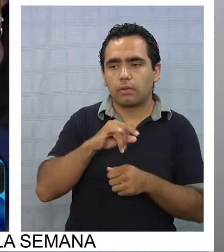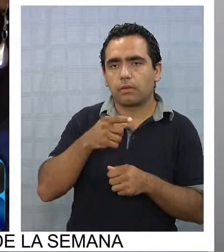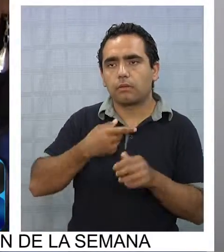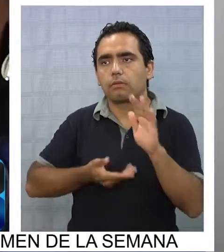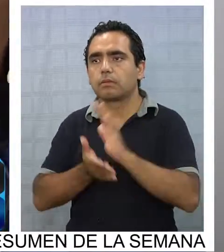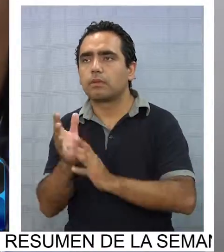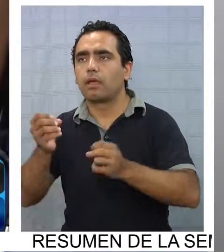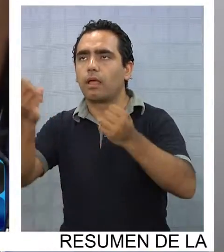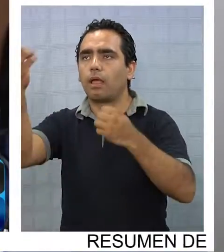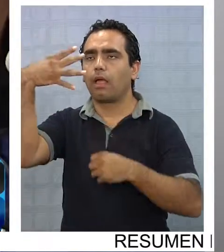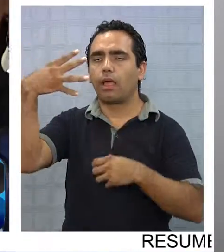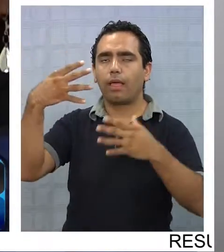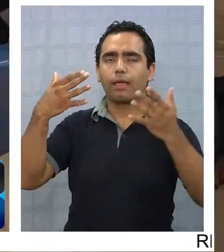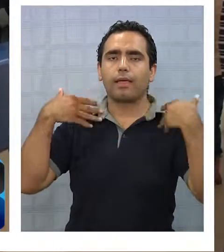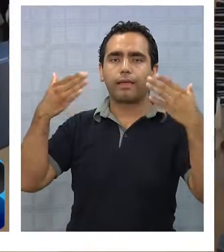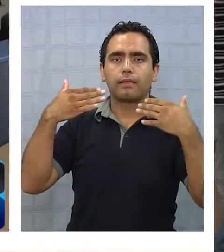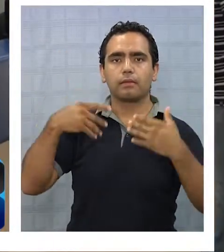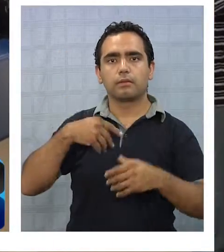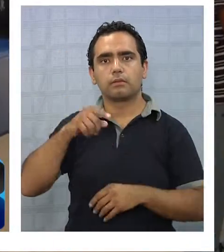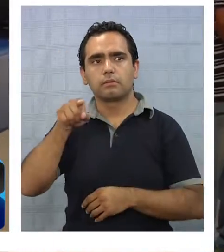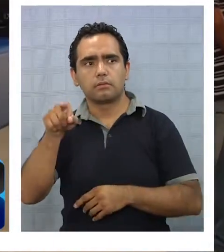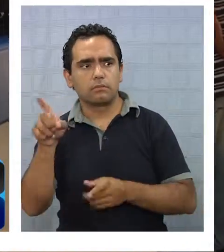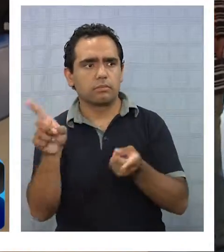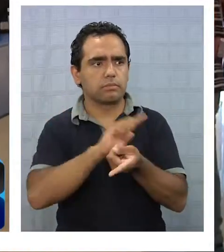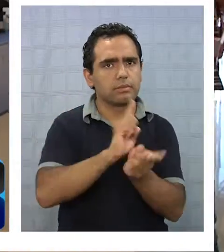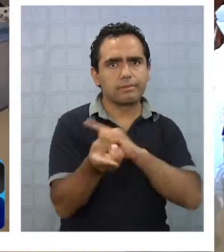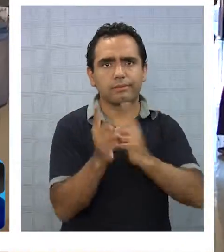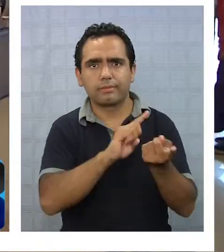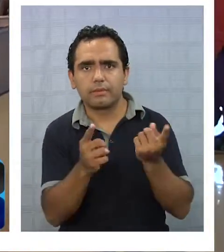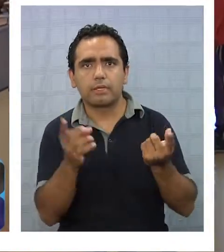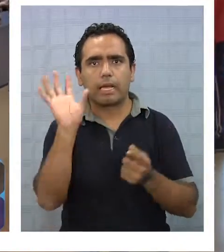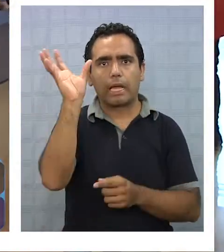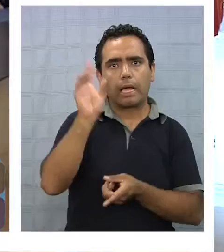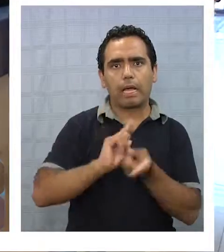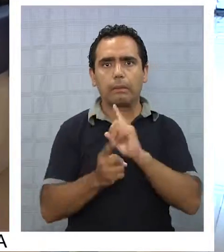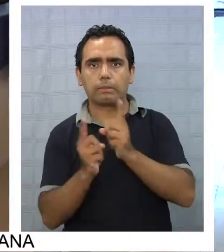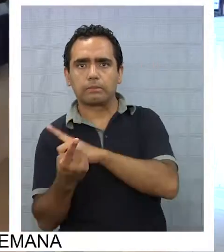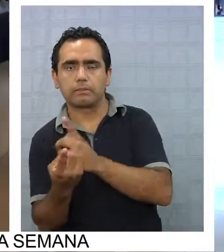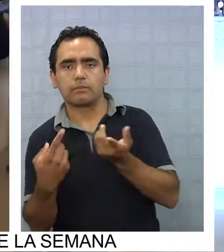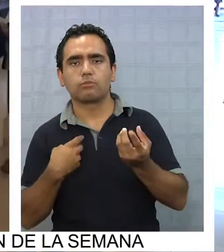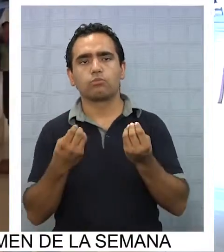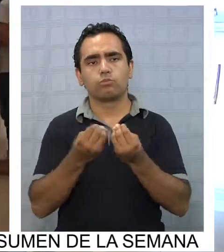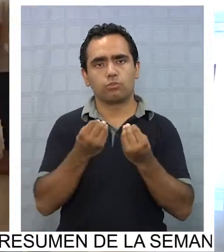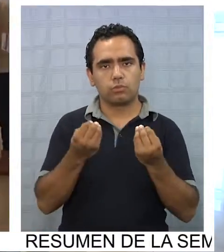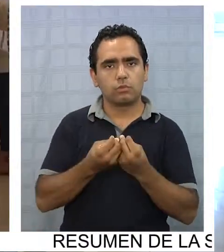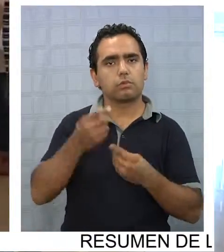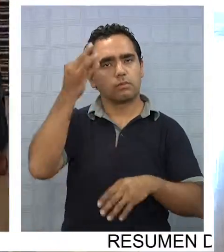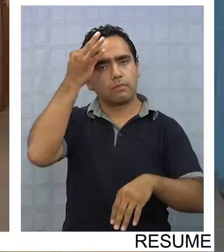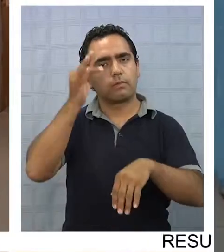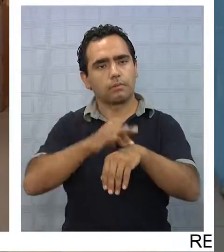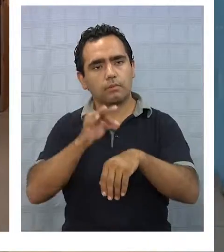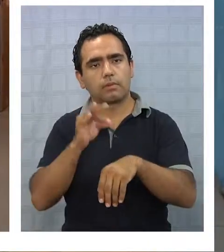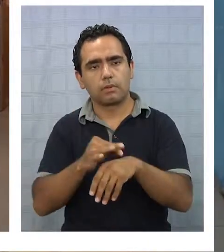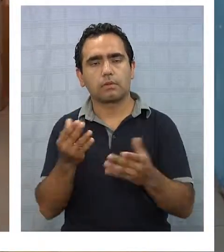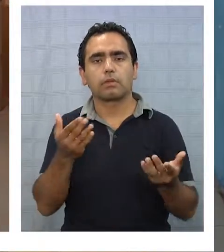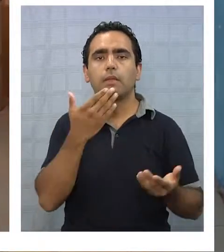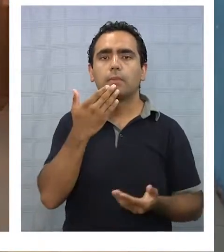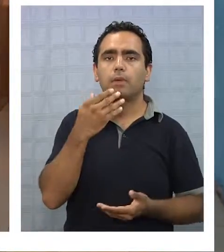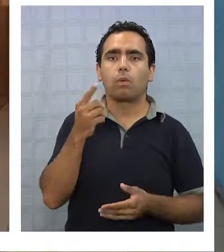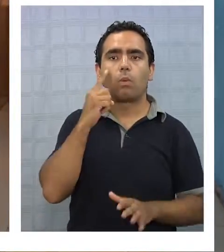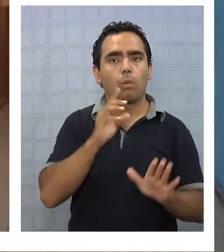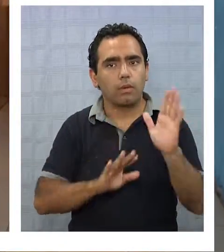nos enfermemos mucho más fácilmente. Y también evitar los lugares en donde encontremos mucha gente enferma,